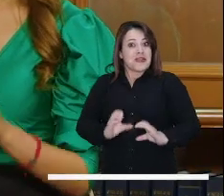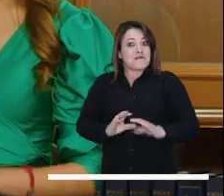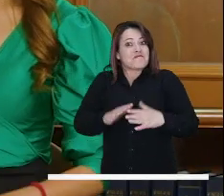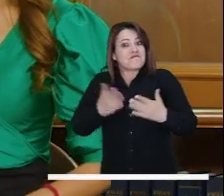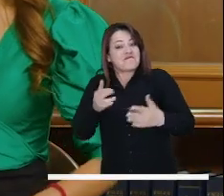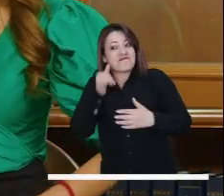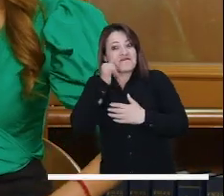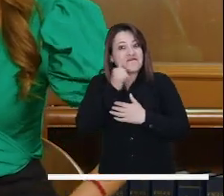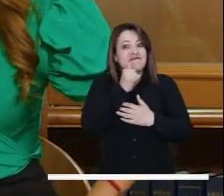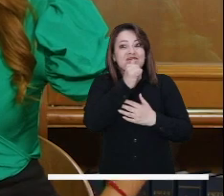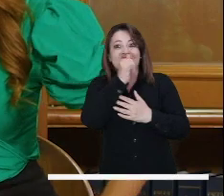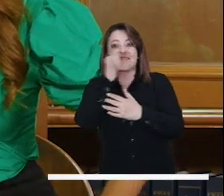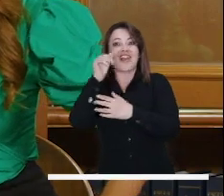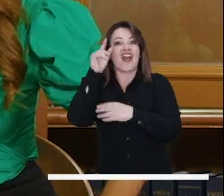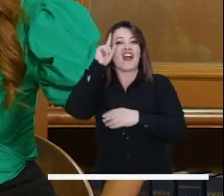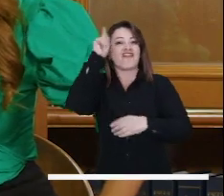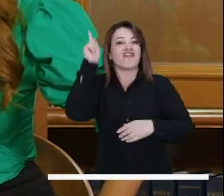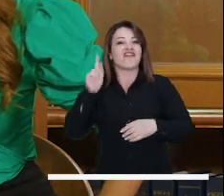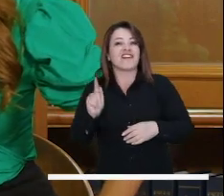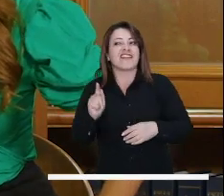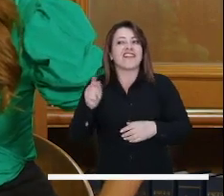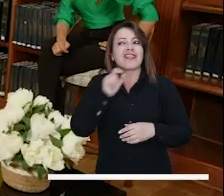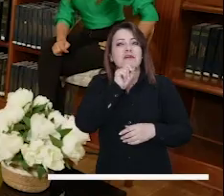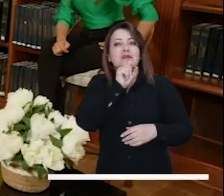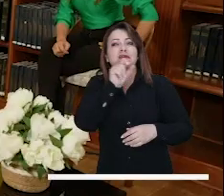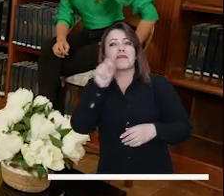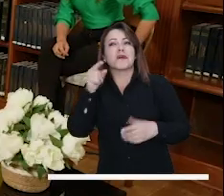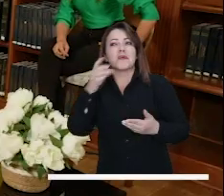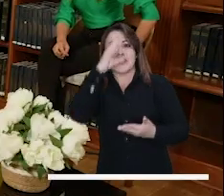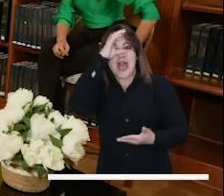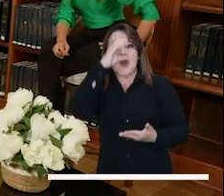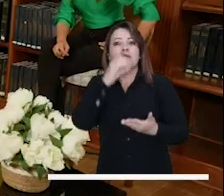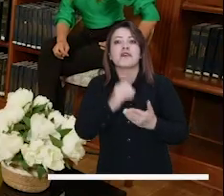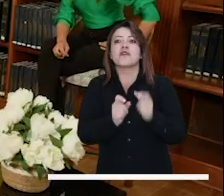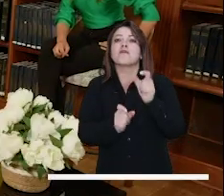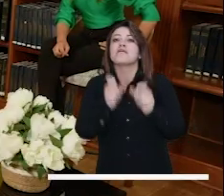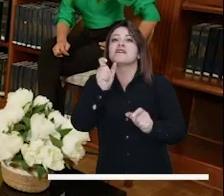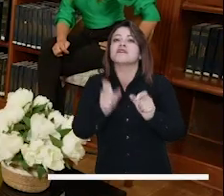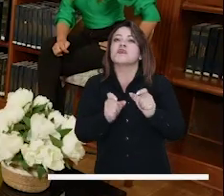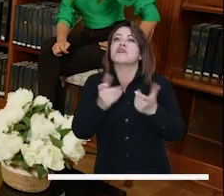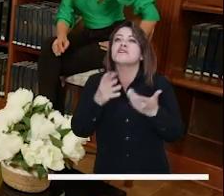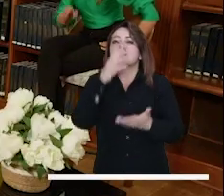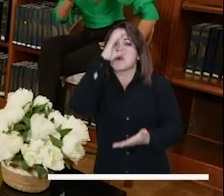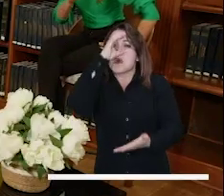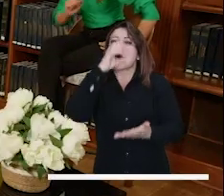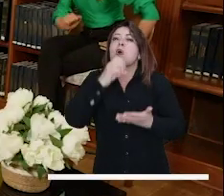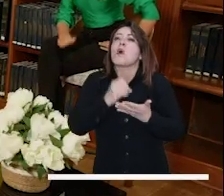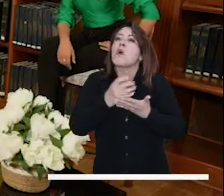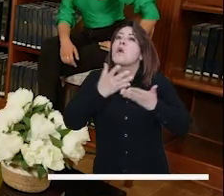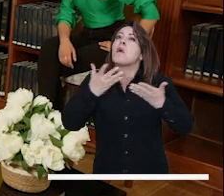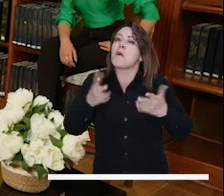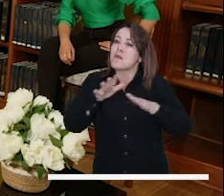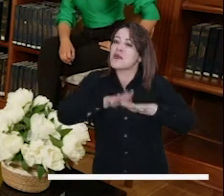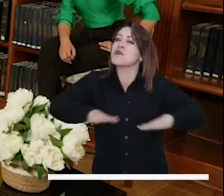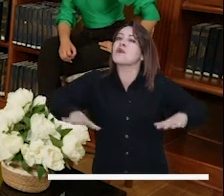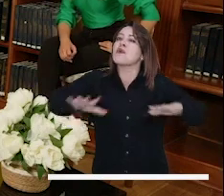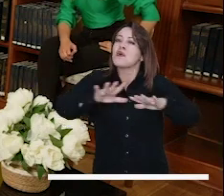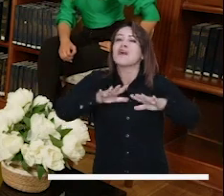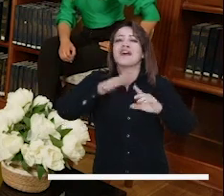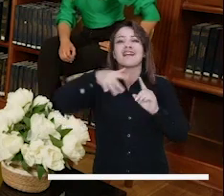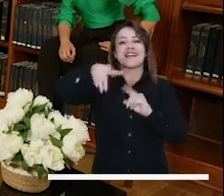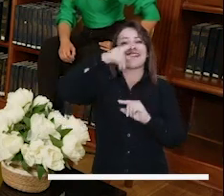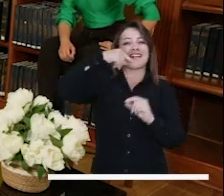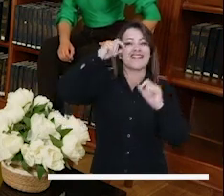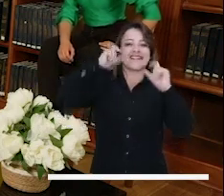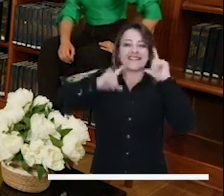y llegó el momento de irnos a las calles de Bogotá con Fernanda González, quien tiene todos los detalles y también todas sus inquietudes.